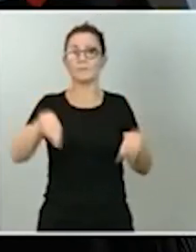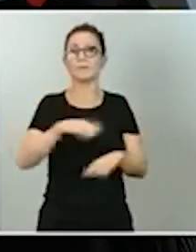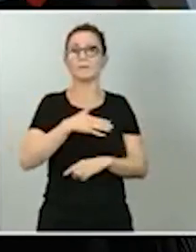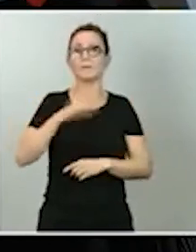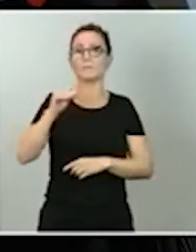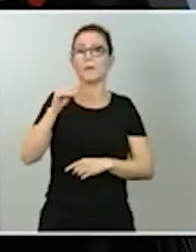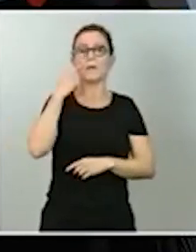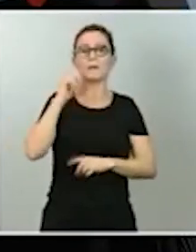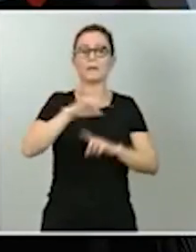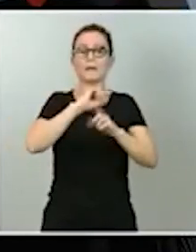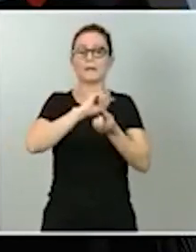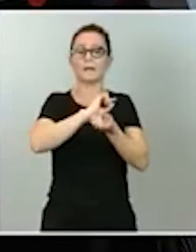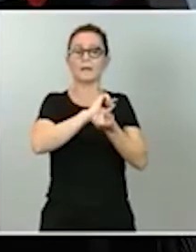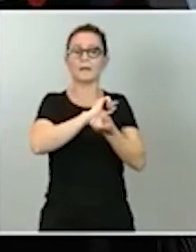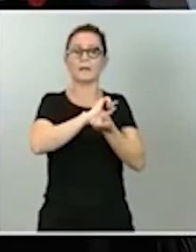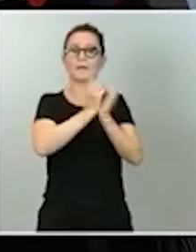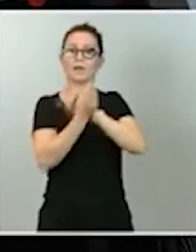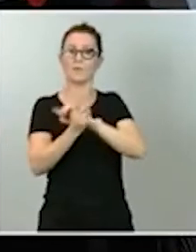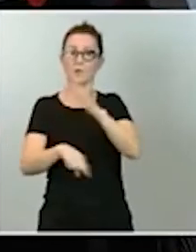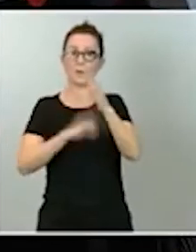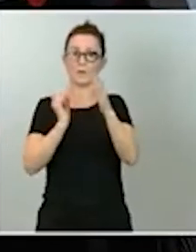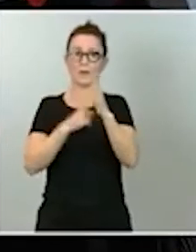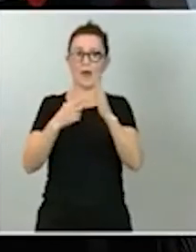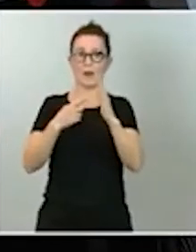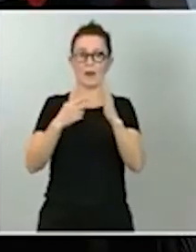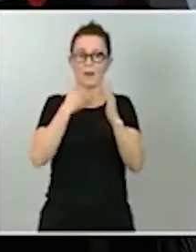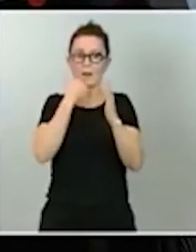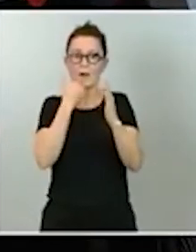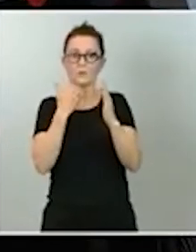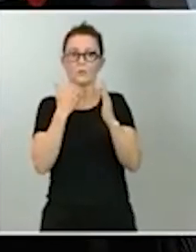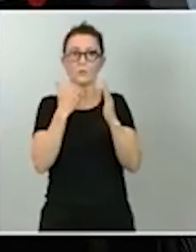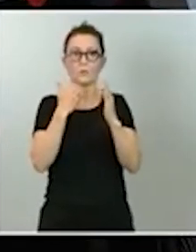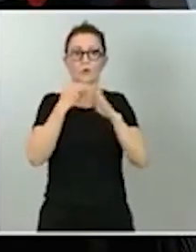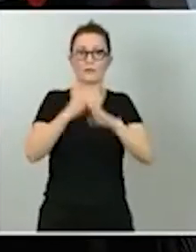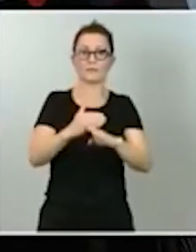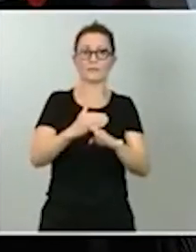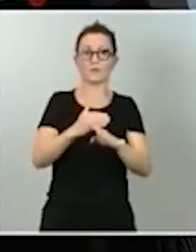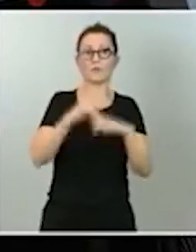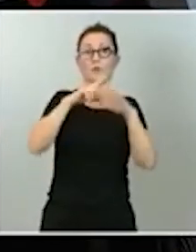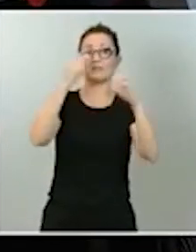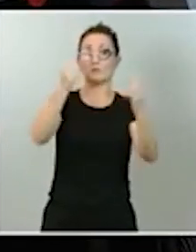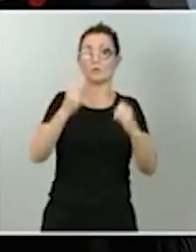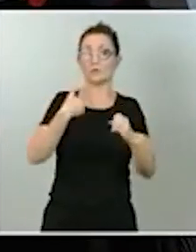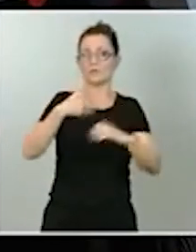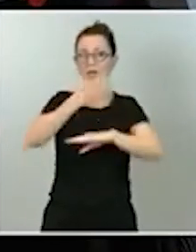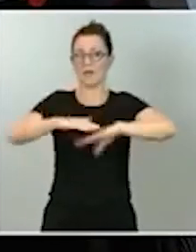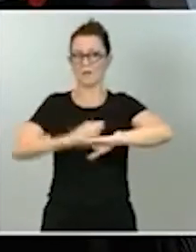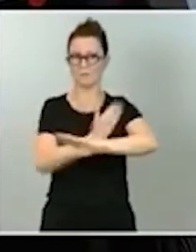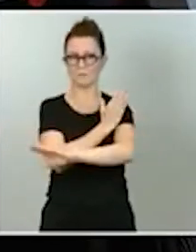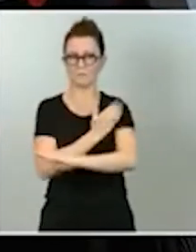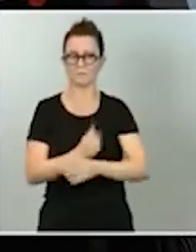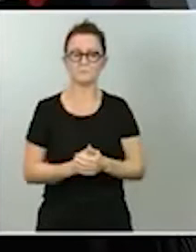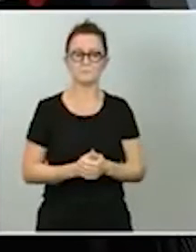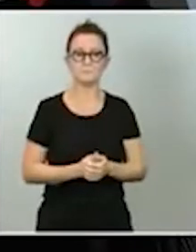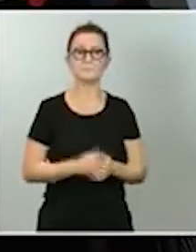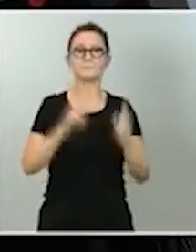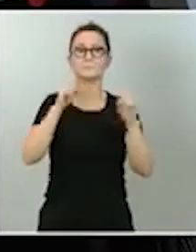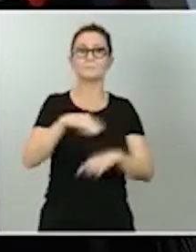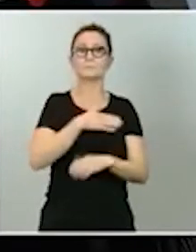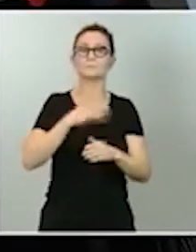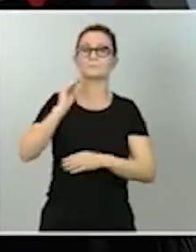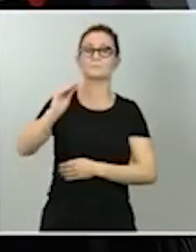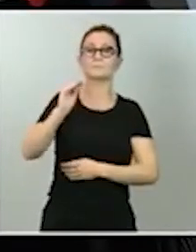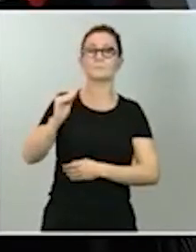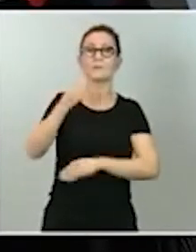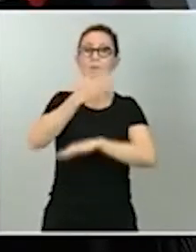en el resto de instituciones que están caducadas. Y luego, le quería preguntar también por el plazo de los presupuestos,